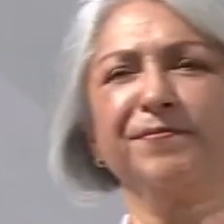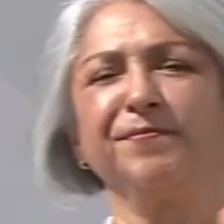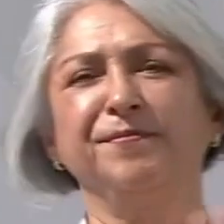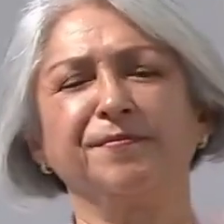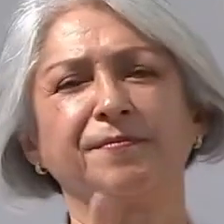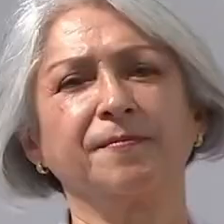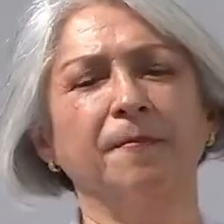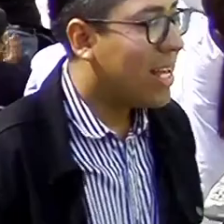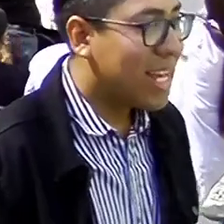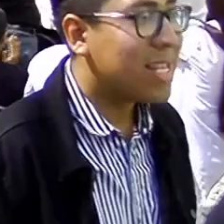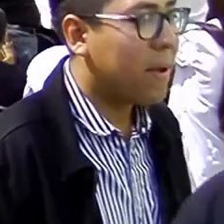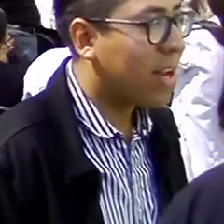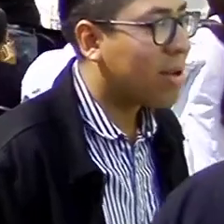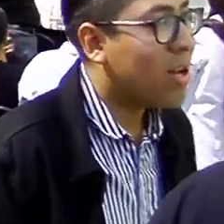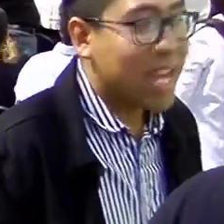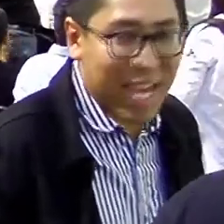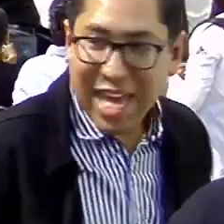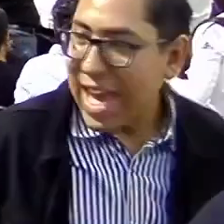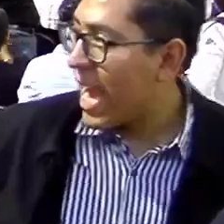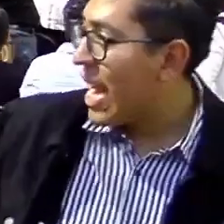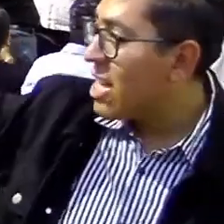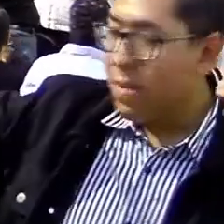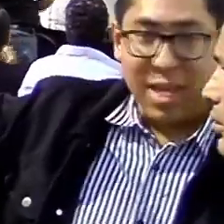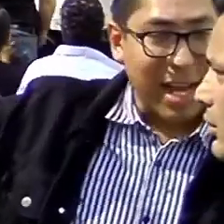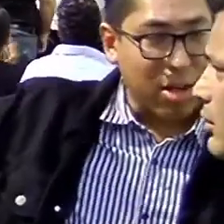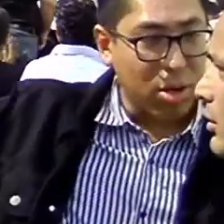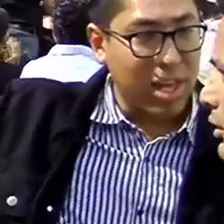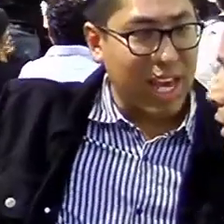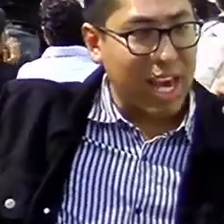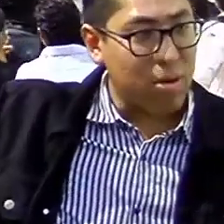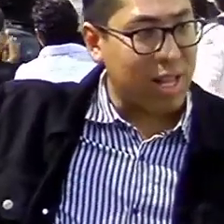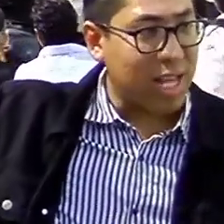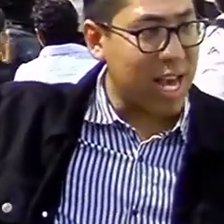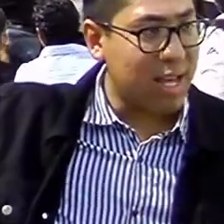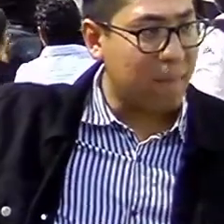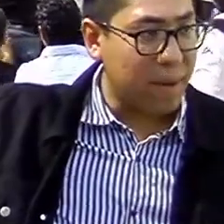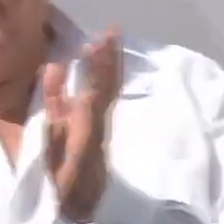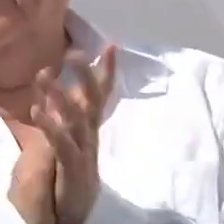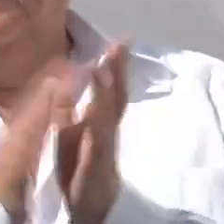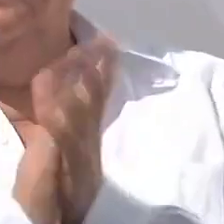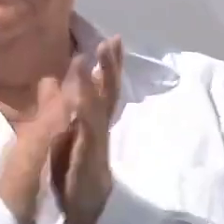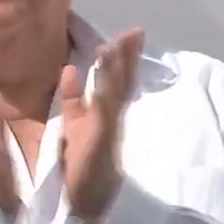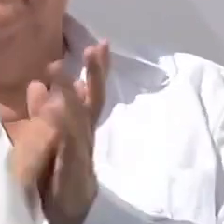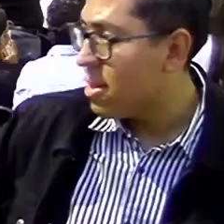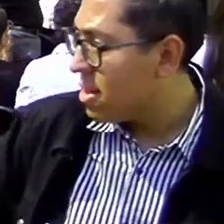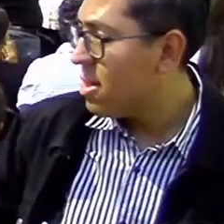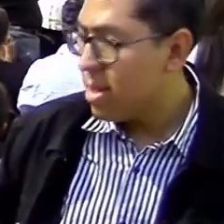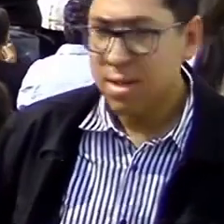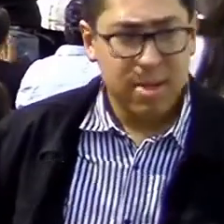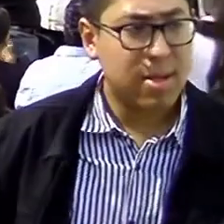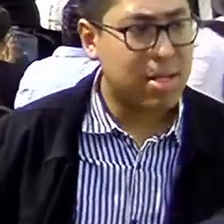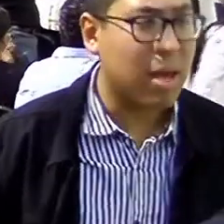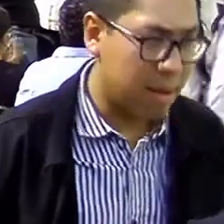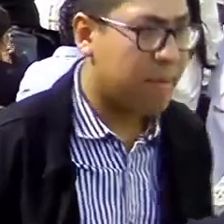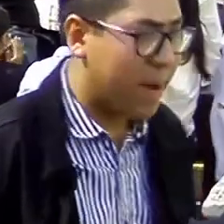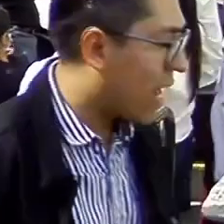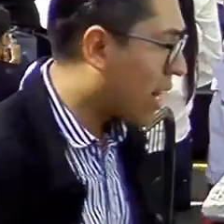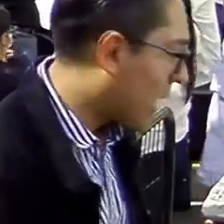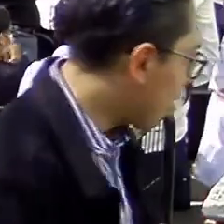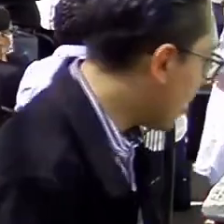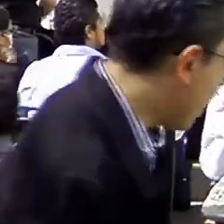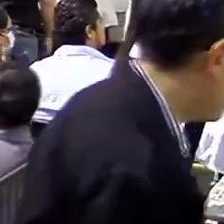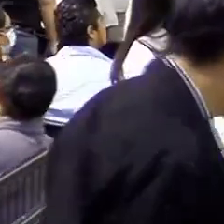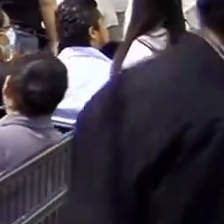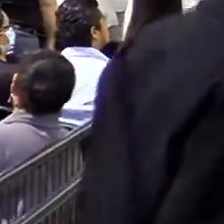El secretario de Salud, Jorge Alcocer Varela. El director general del Instituto